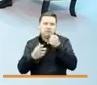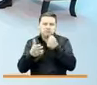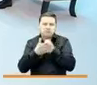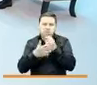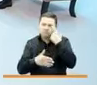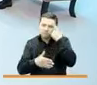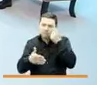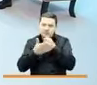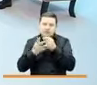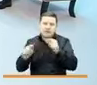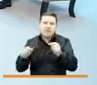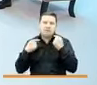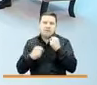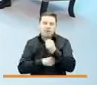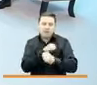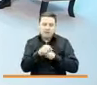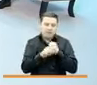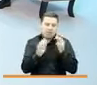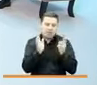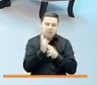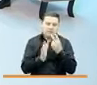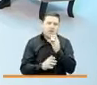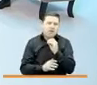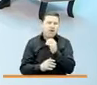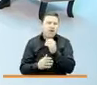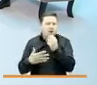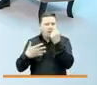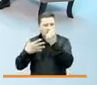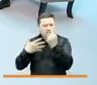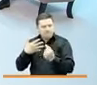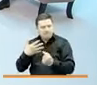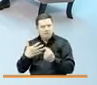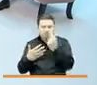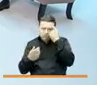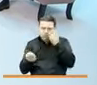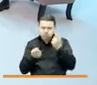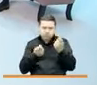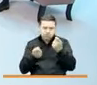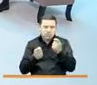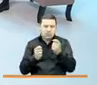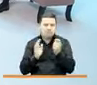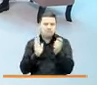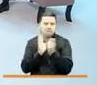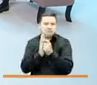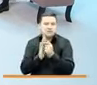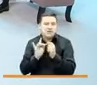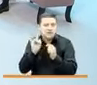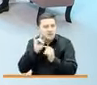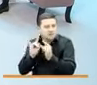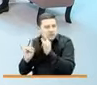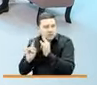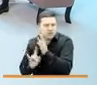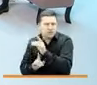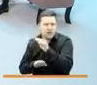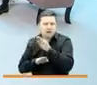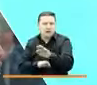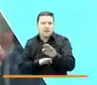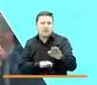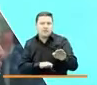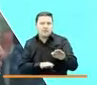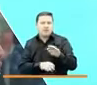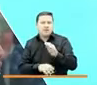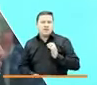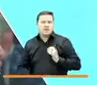metas que trajo 2020 y la forma como se afrontaron. De igual manera escucharemos a los representantes de la